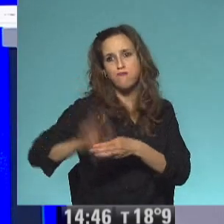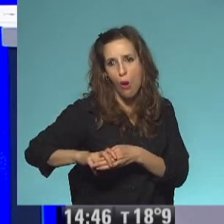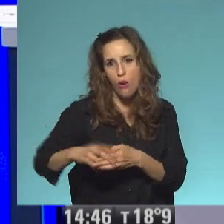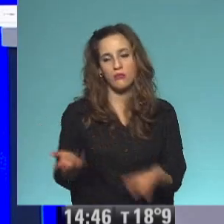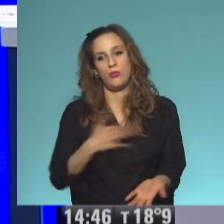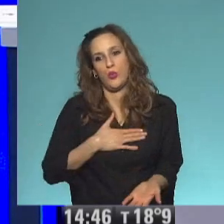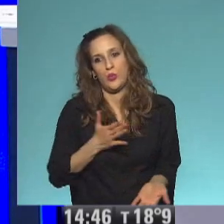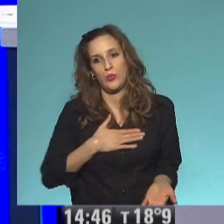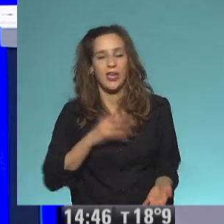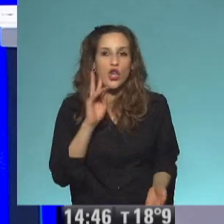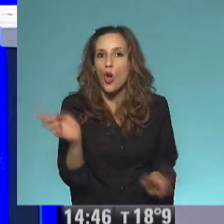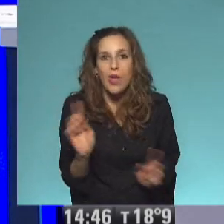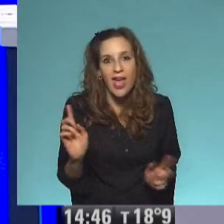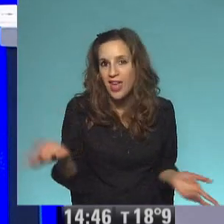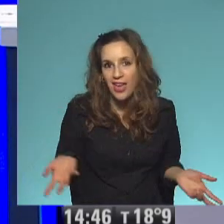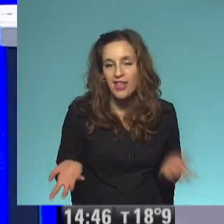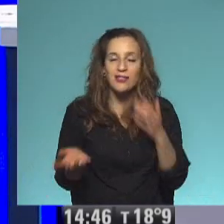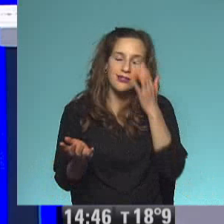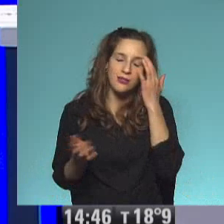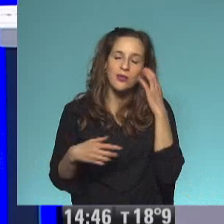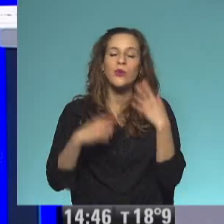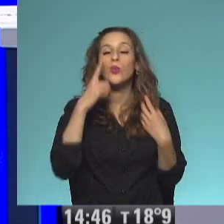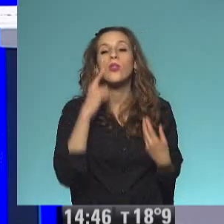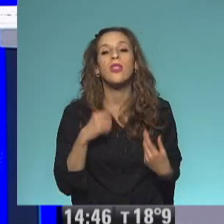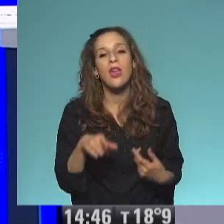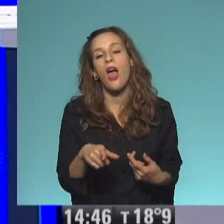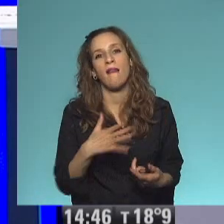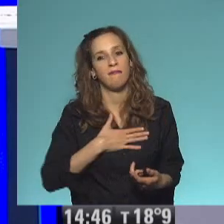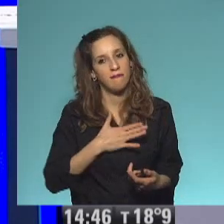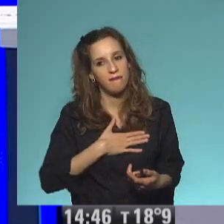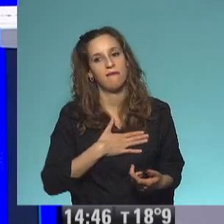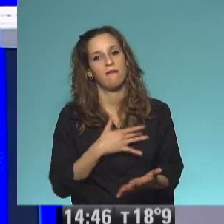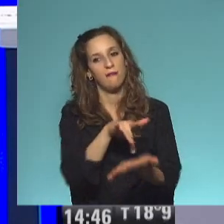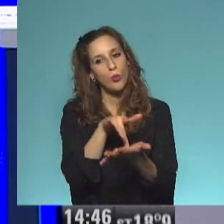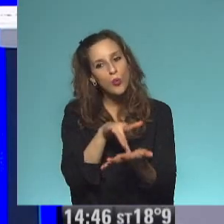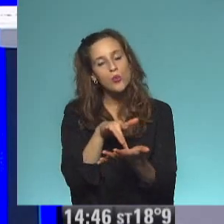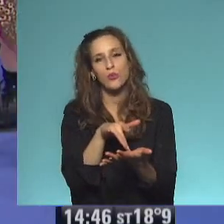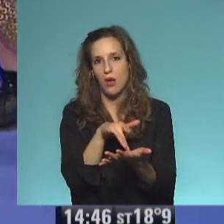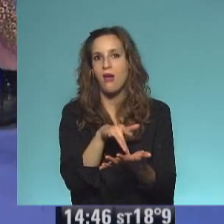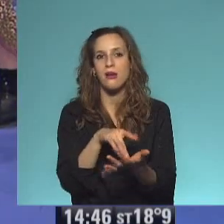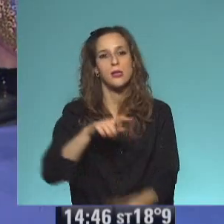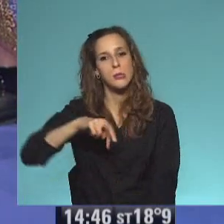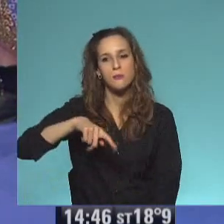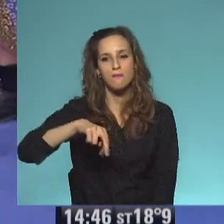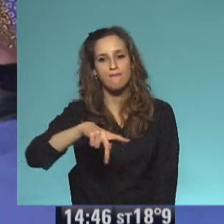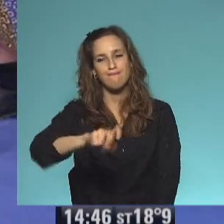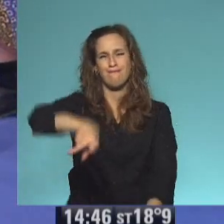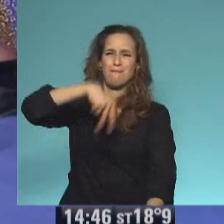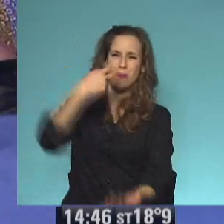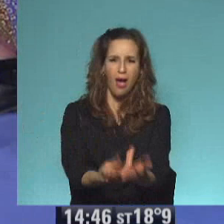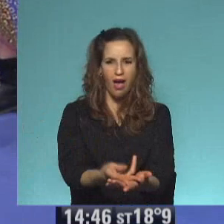Pero de repente se cayó, un día se cayó terrible, tuvo una horrible caída, ¿sí? Y fue un problemón.